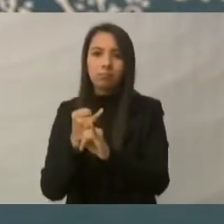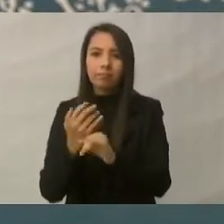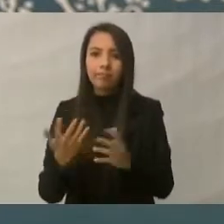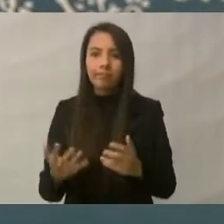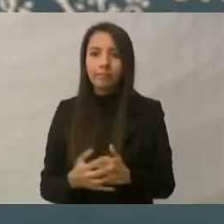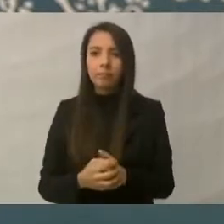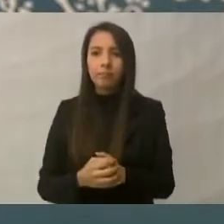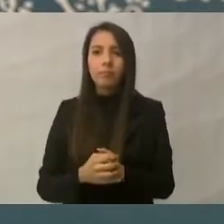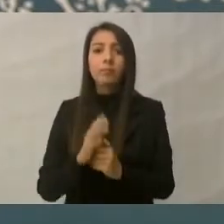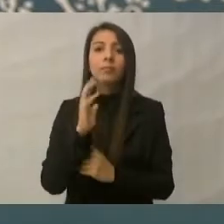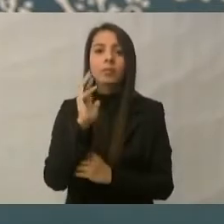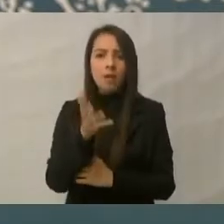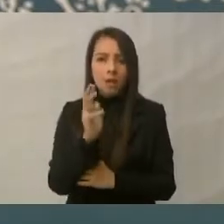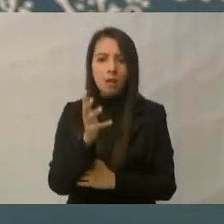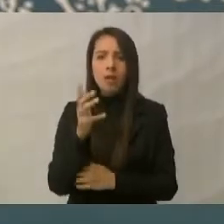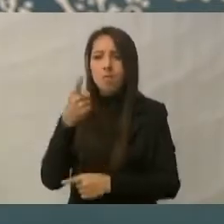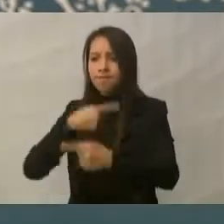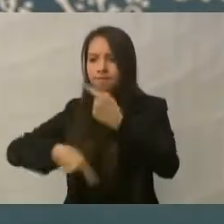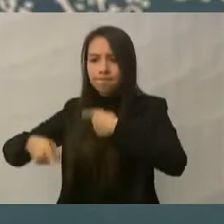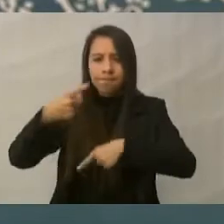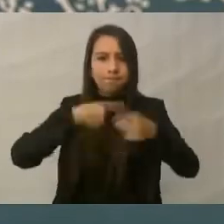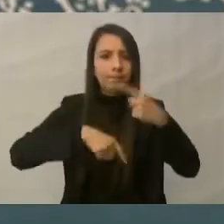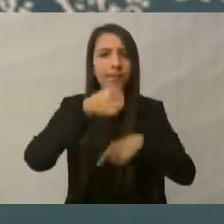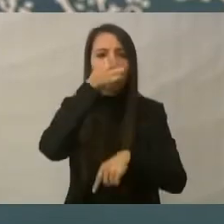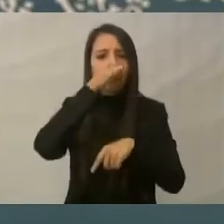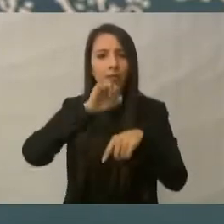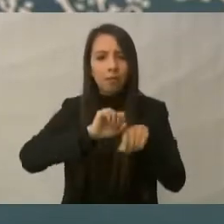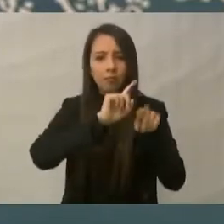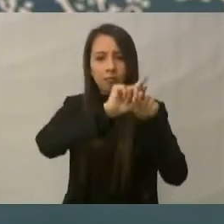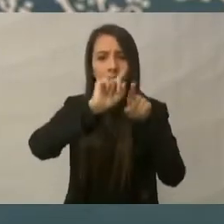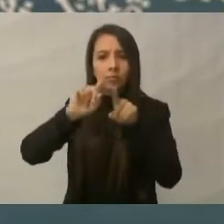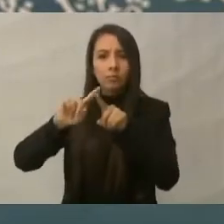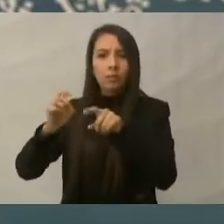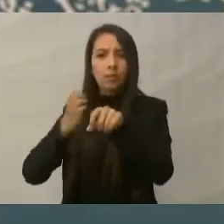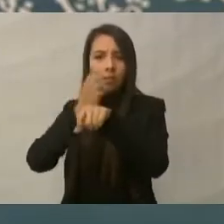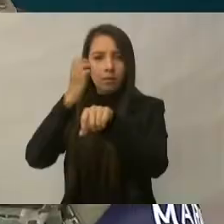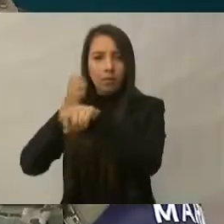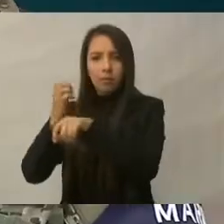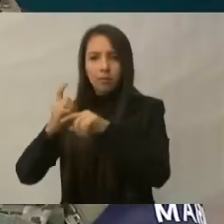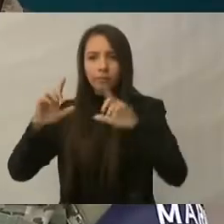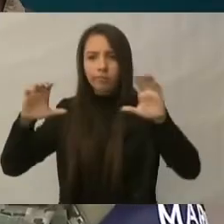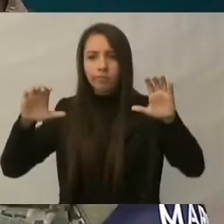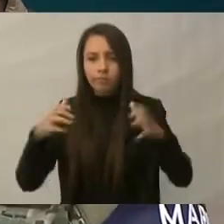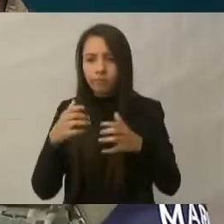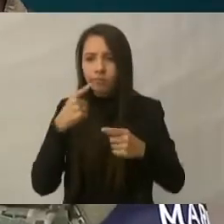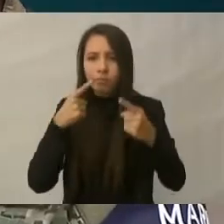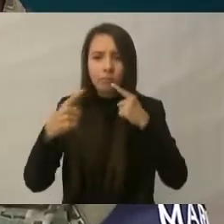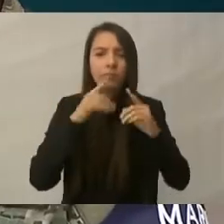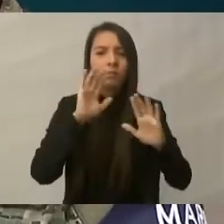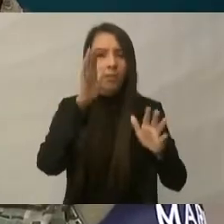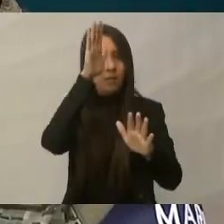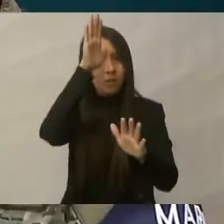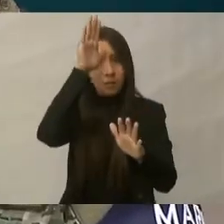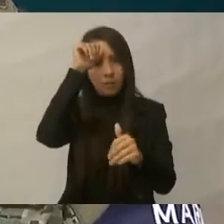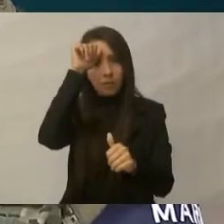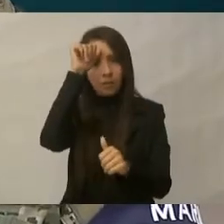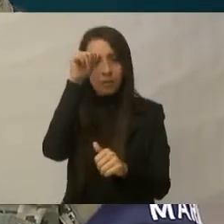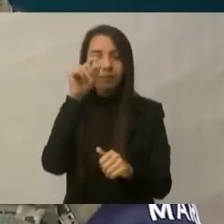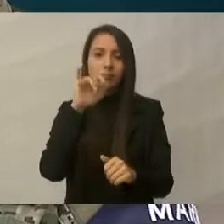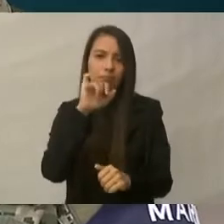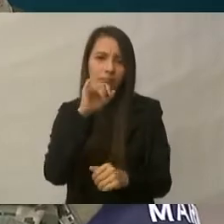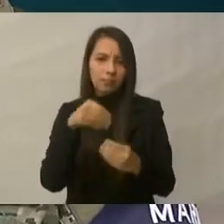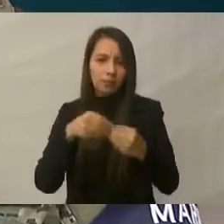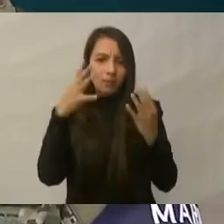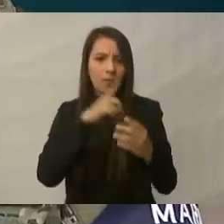Ya nos pusimos de acuerdo varios secretarios de Estado en donde, además de la seguridad que se le debe de dar,